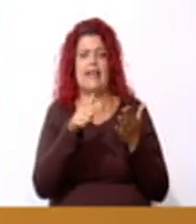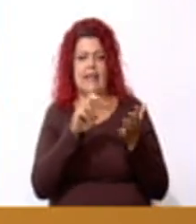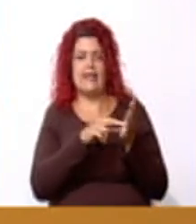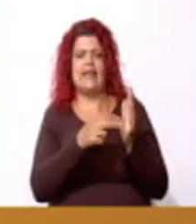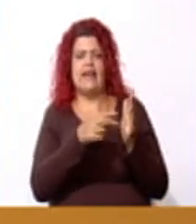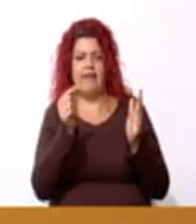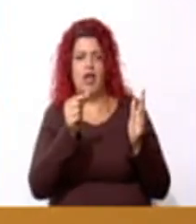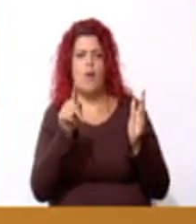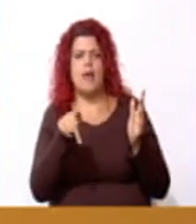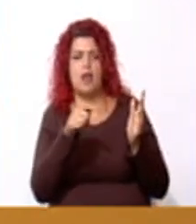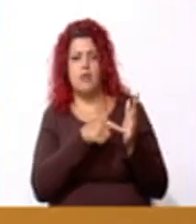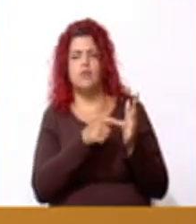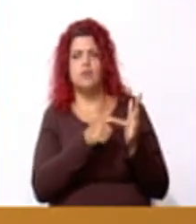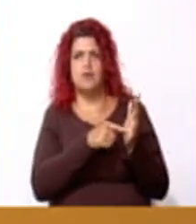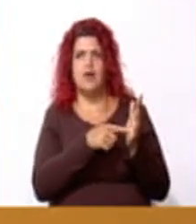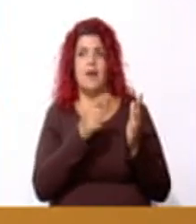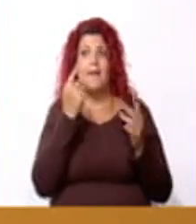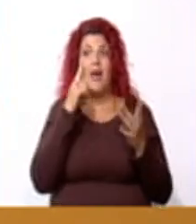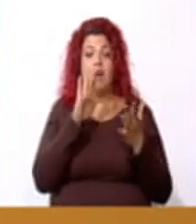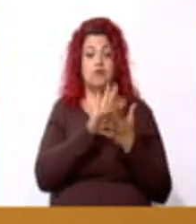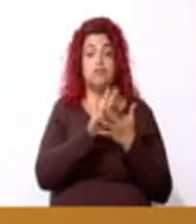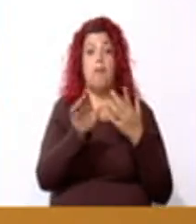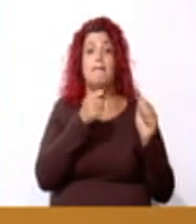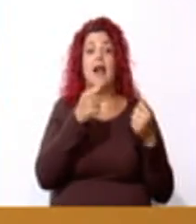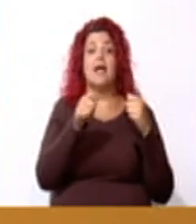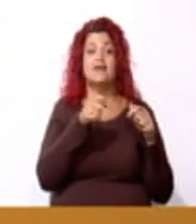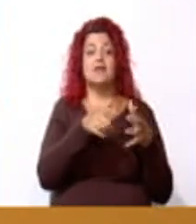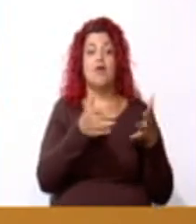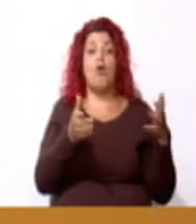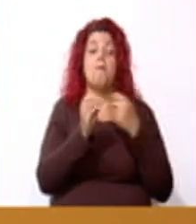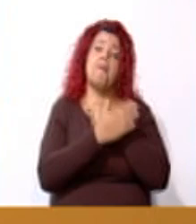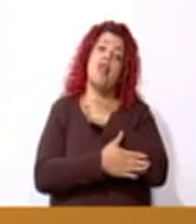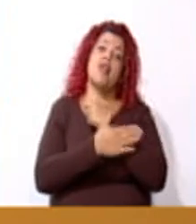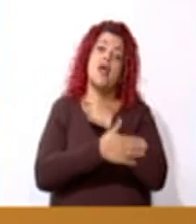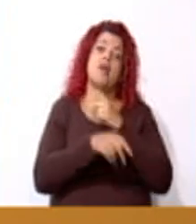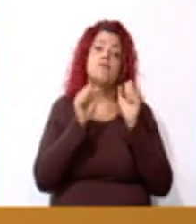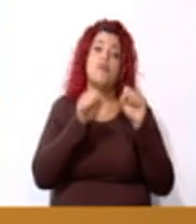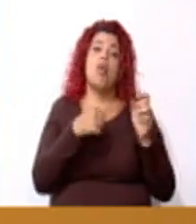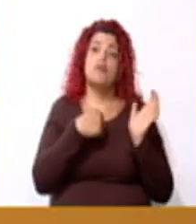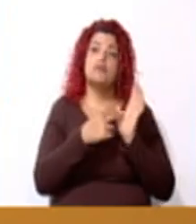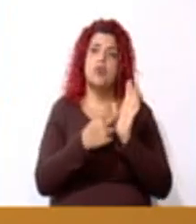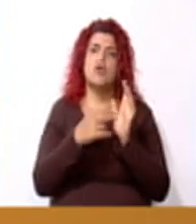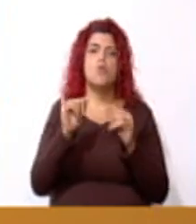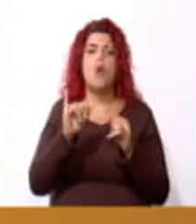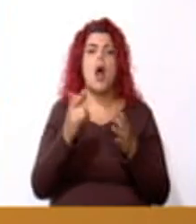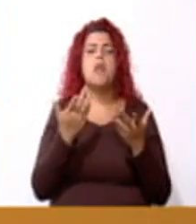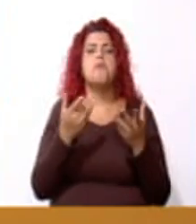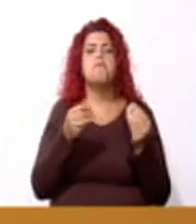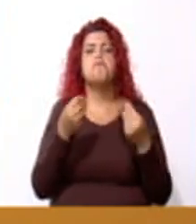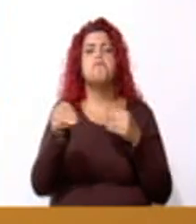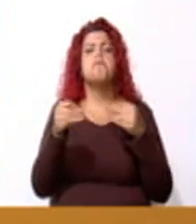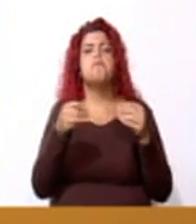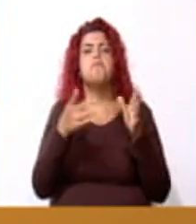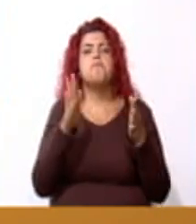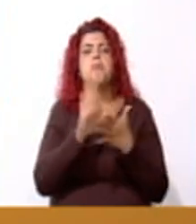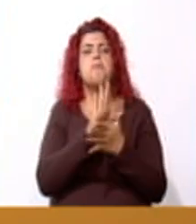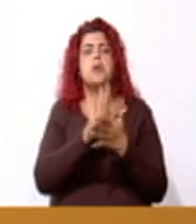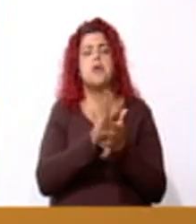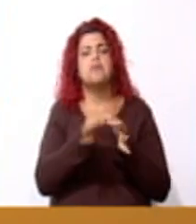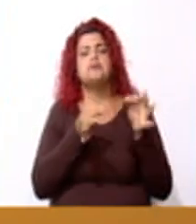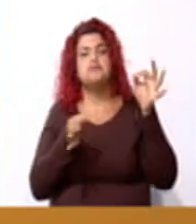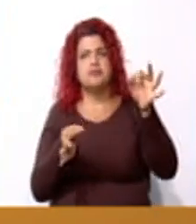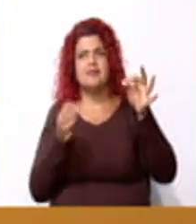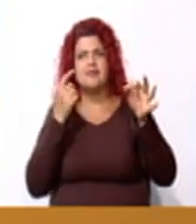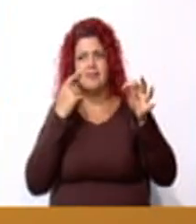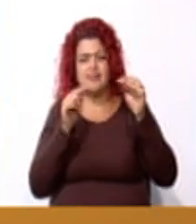es así plástico o de madera, también puede ser representado en una hoja de papel, donde la distancia,